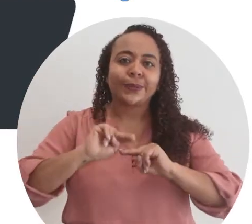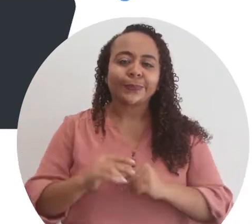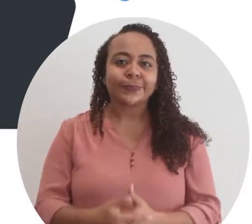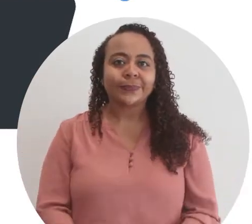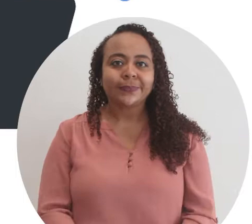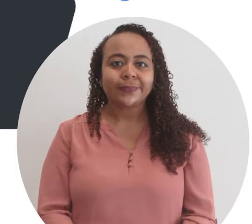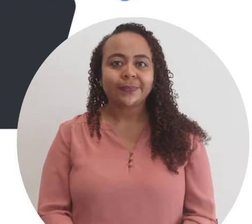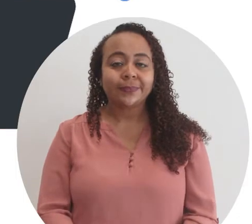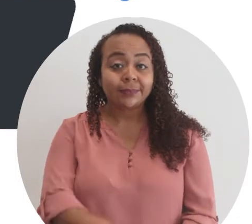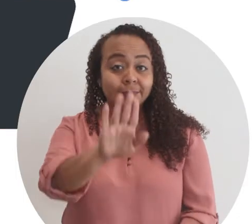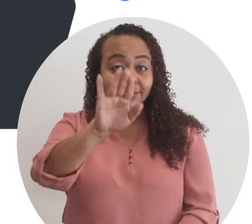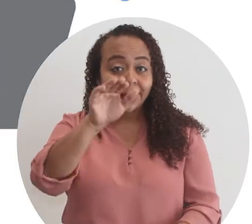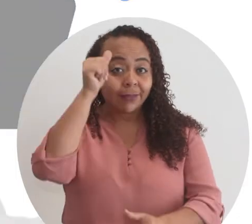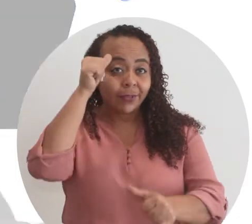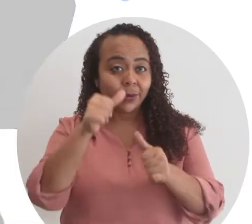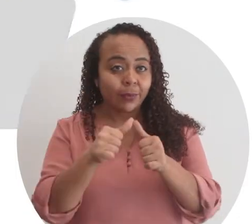negocio.